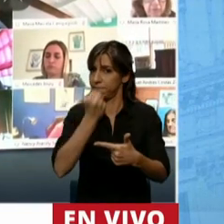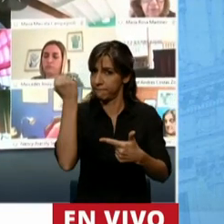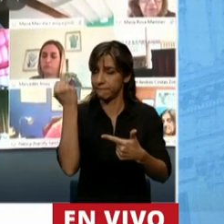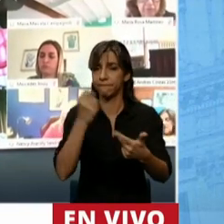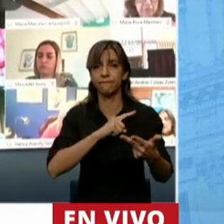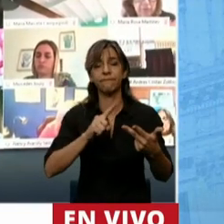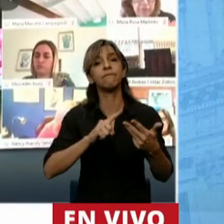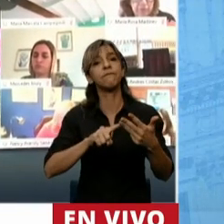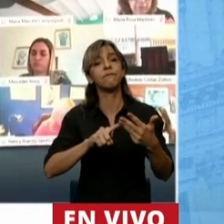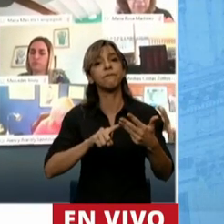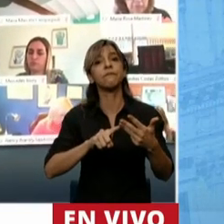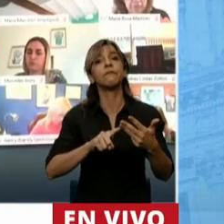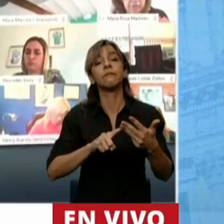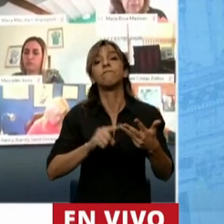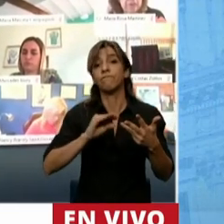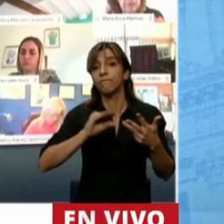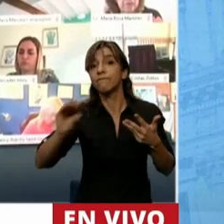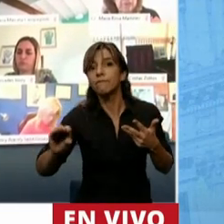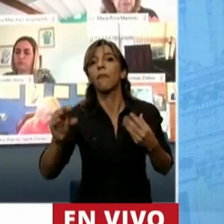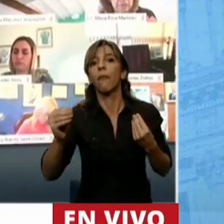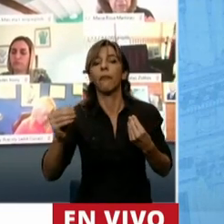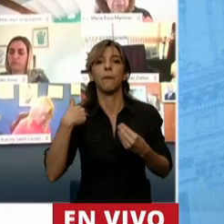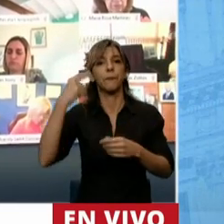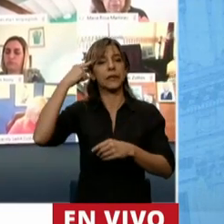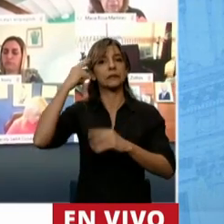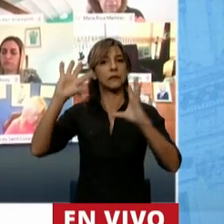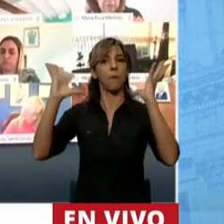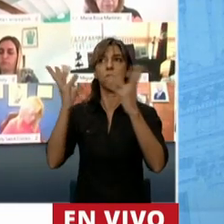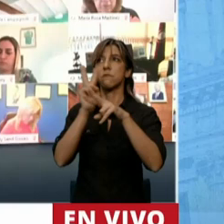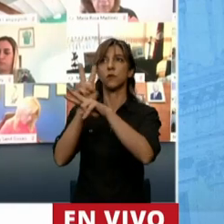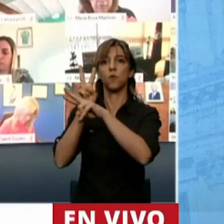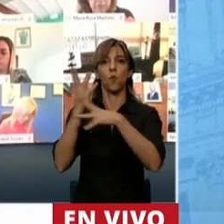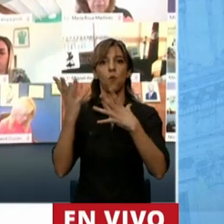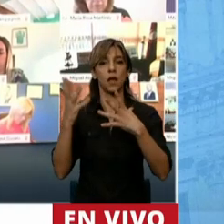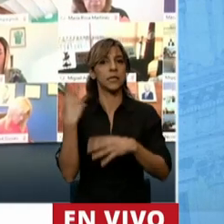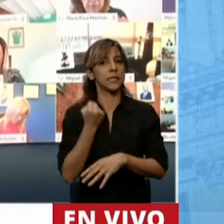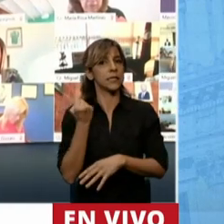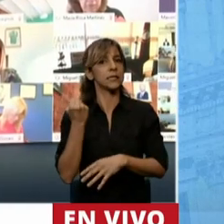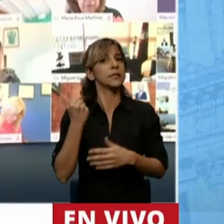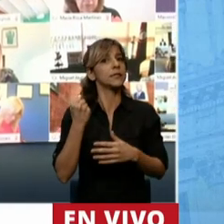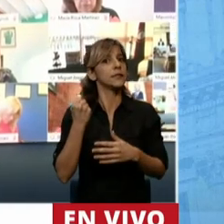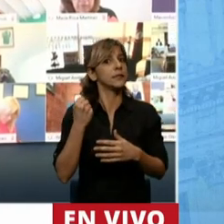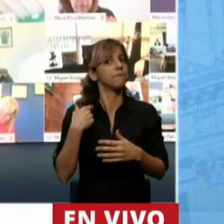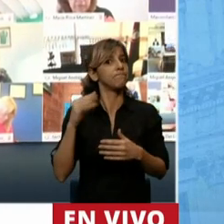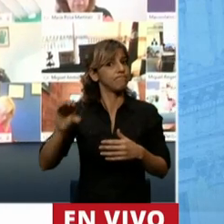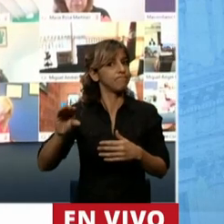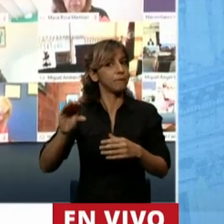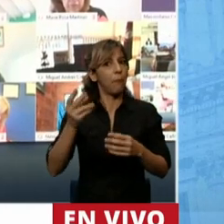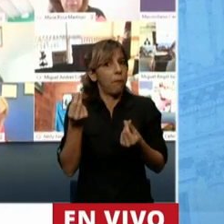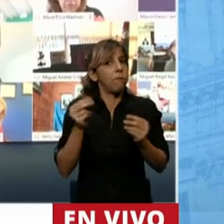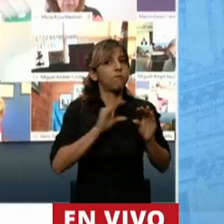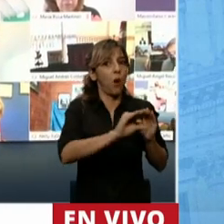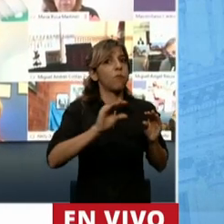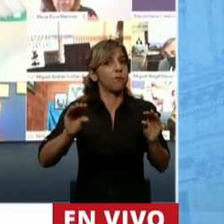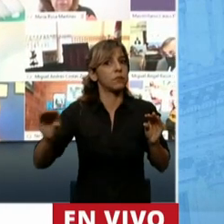y también la inversión en la sustentabilidad ambiental todo esto va a requerir también de